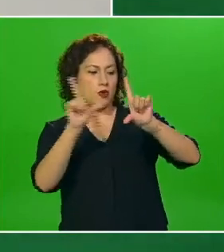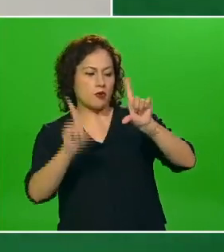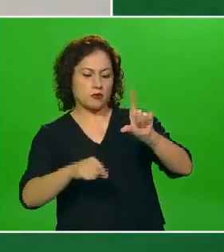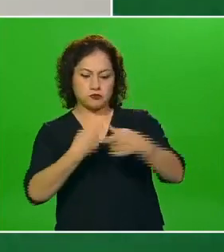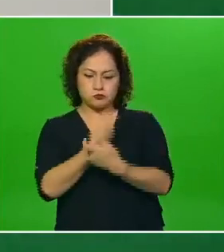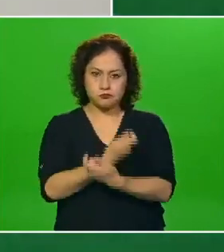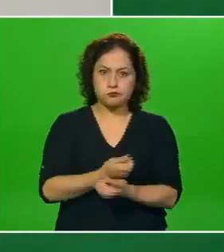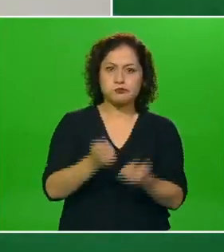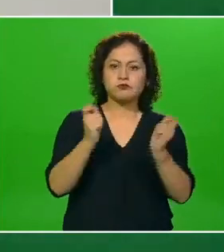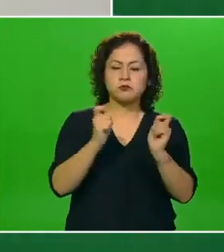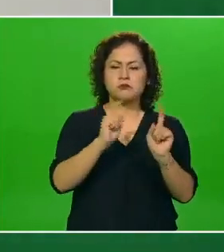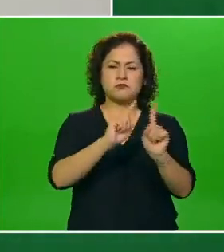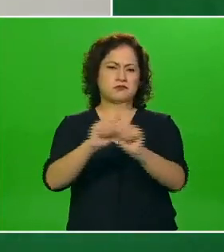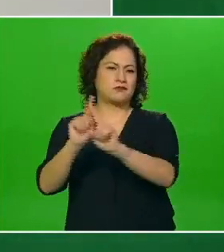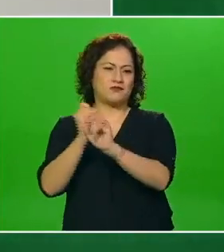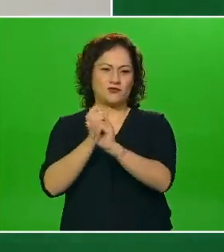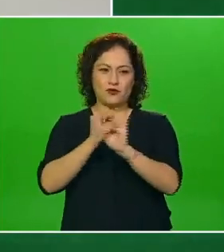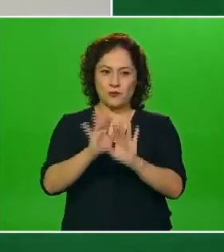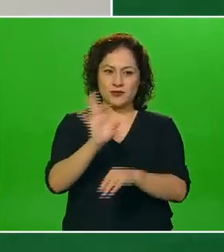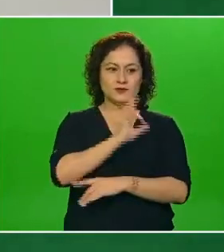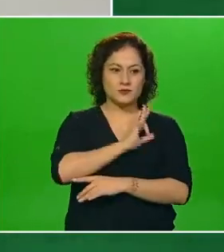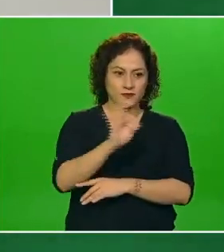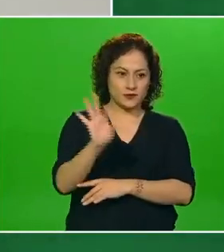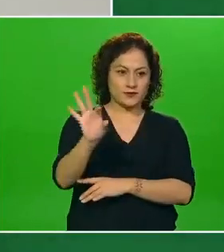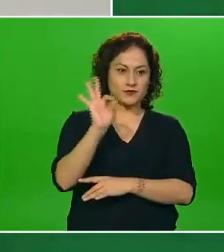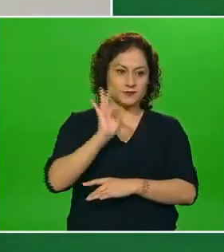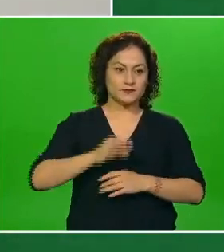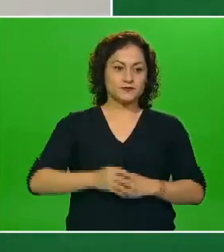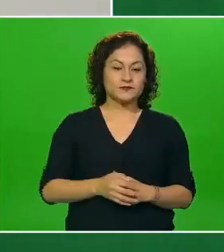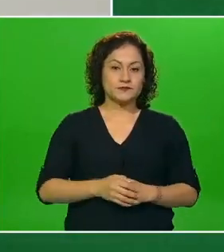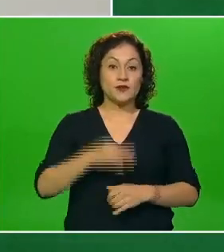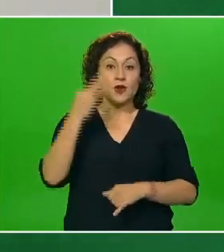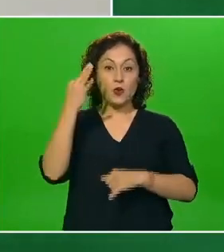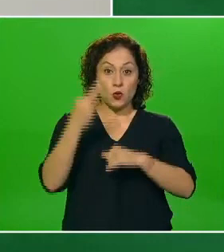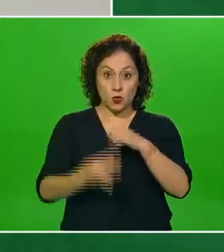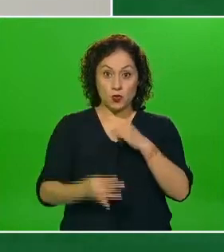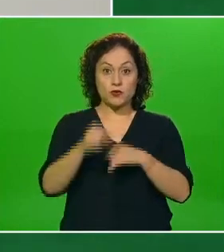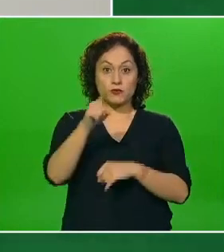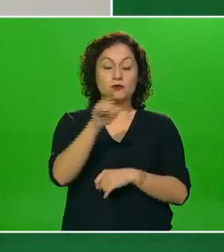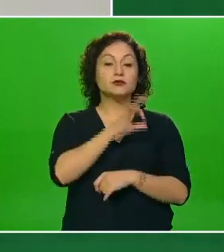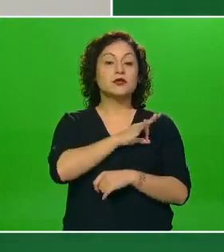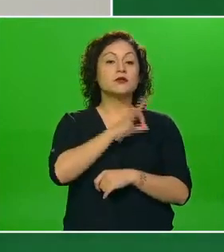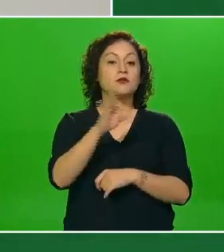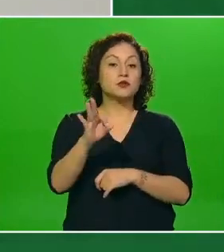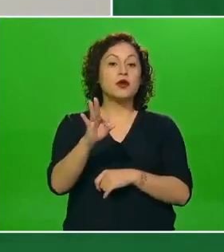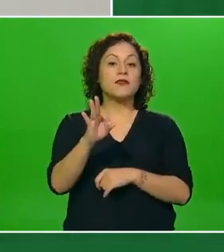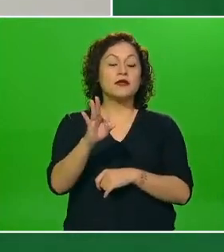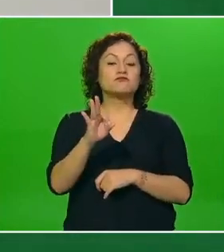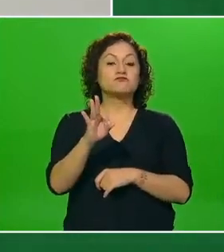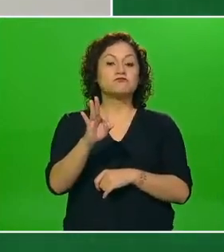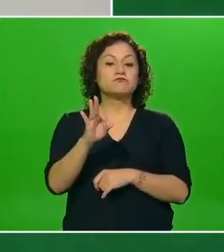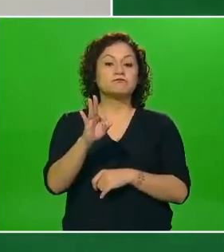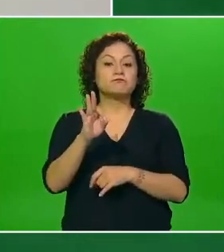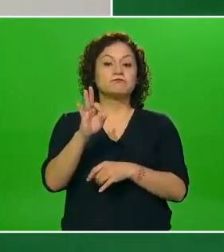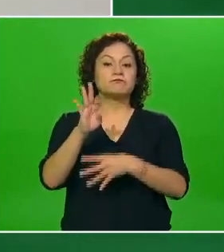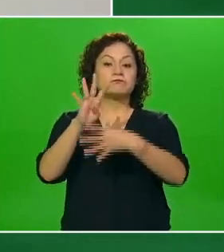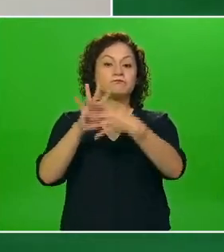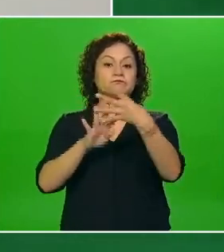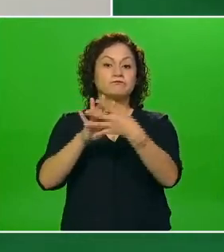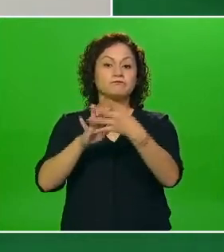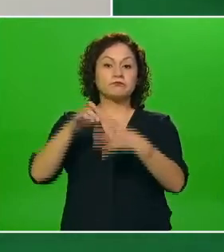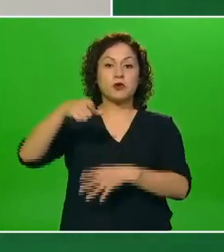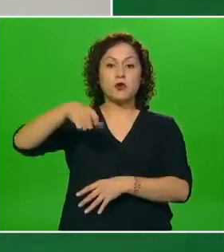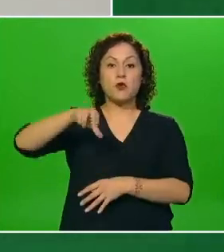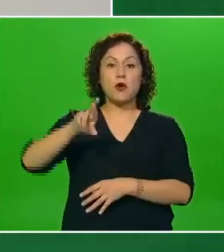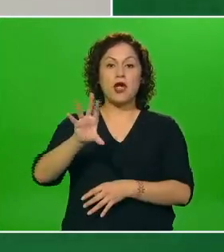información relacionada finalmente pueden ustedes también de manera directa escanear el QR que ven en